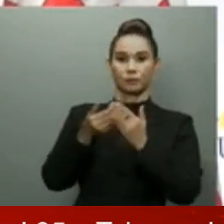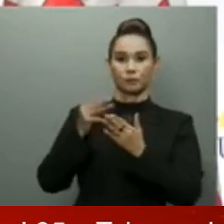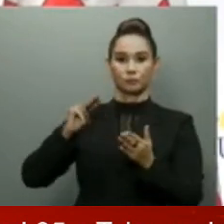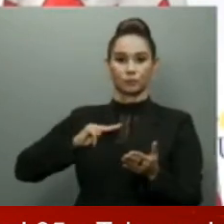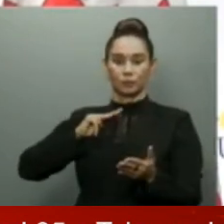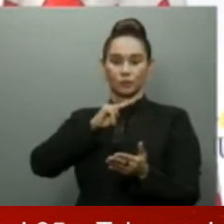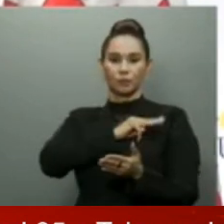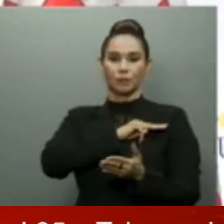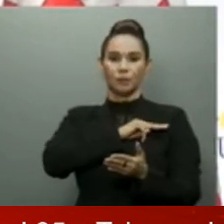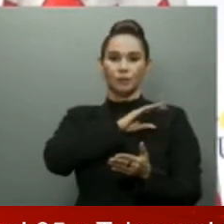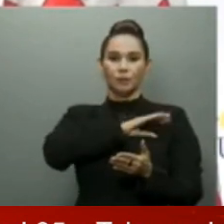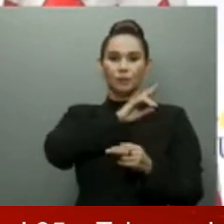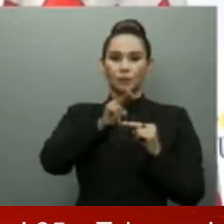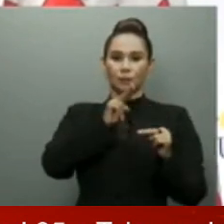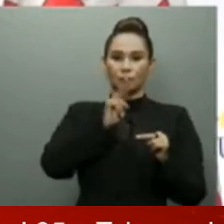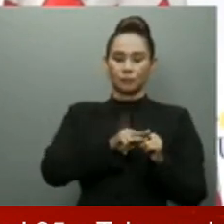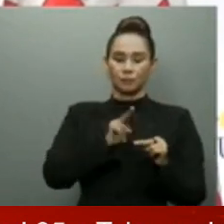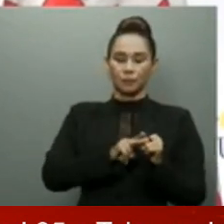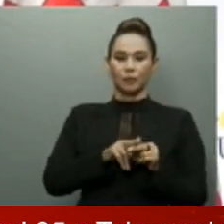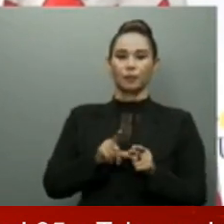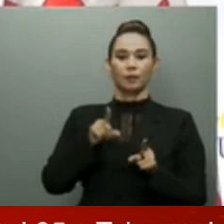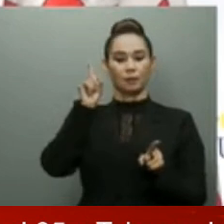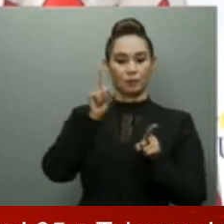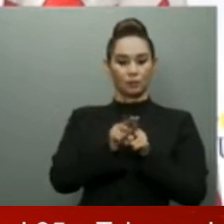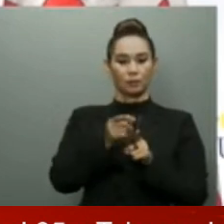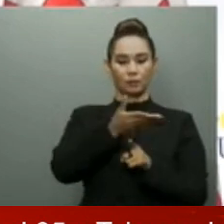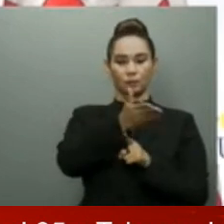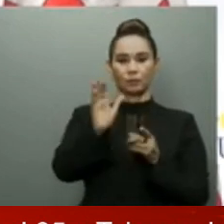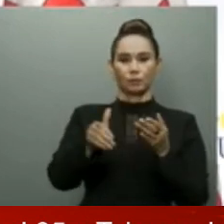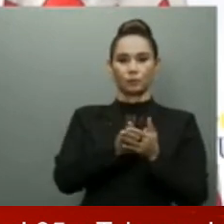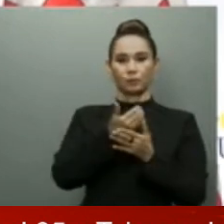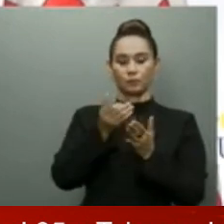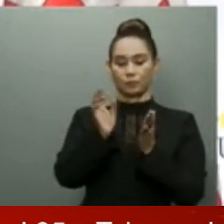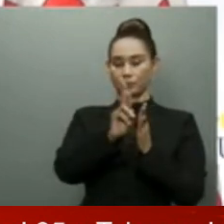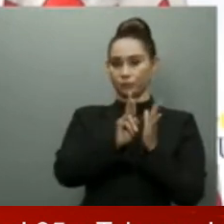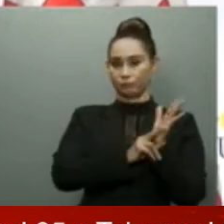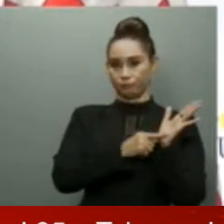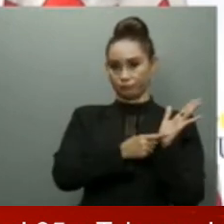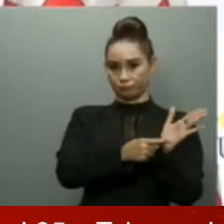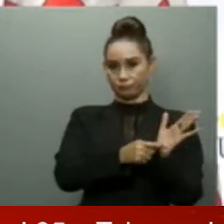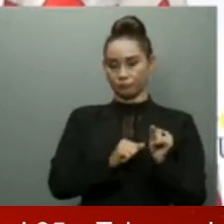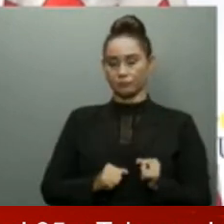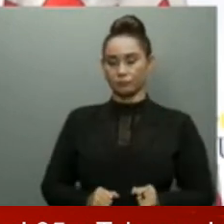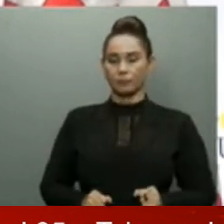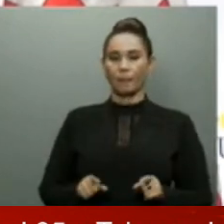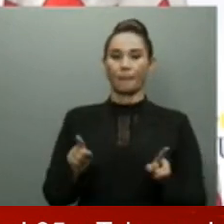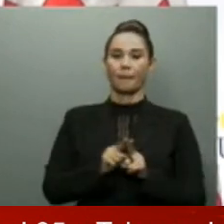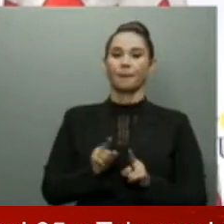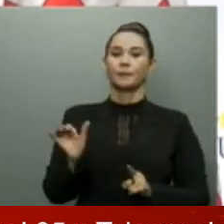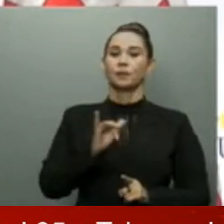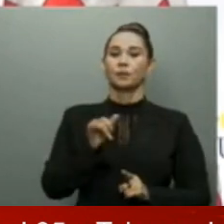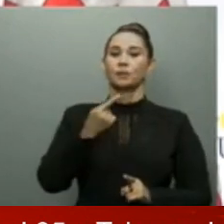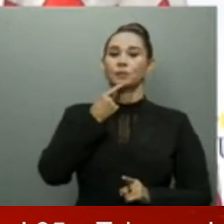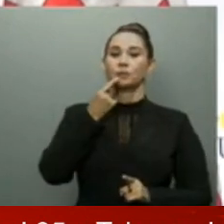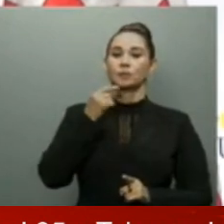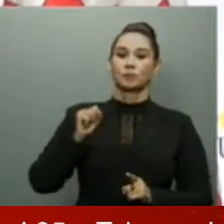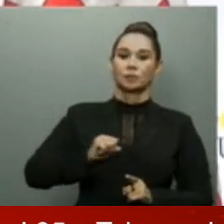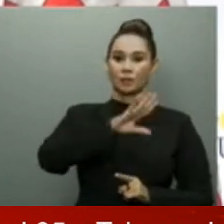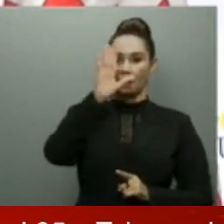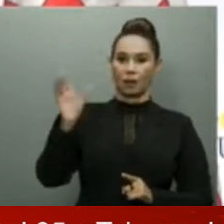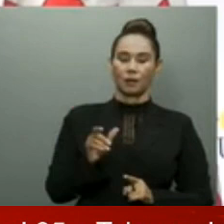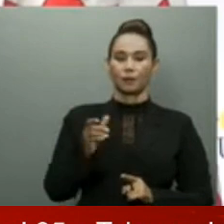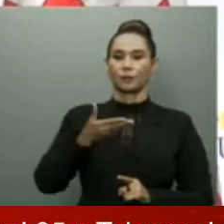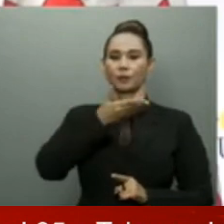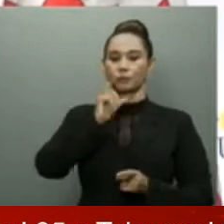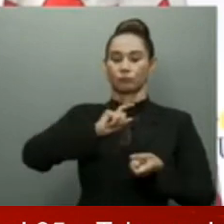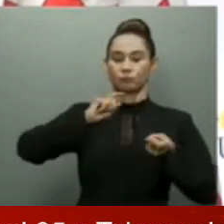acorde con estos nuevos parámetros. Quiero por igual dejar claro que no hay transformación posible